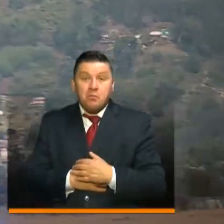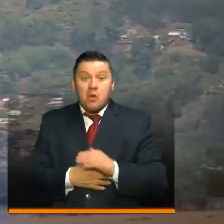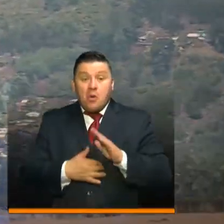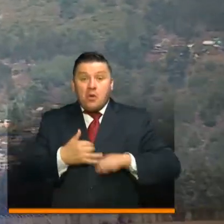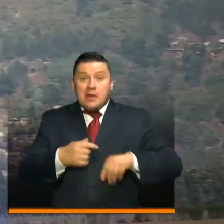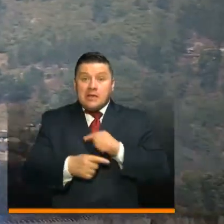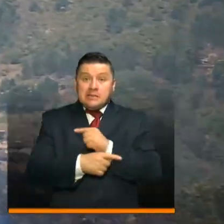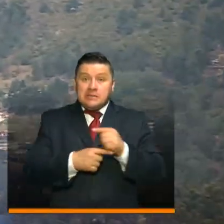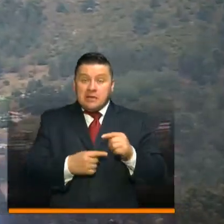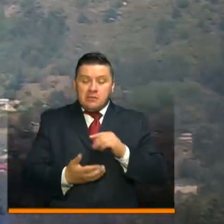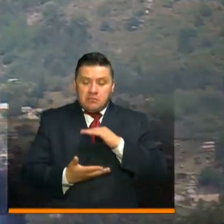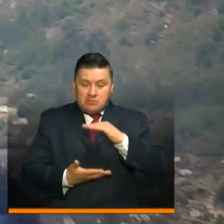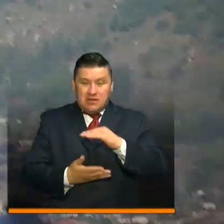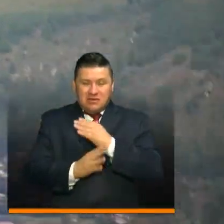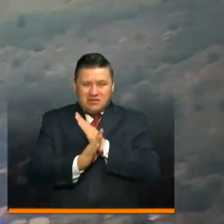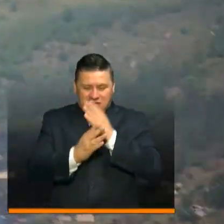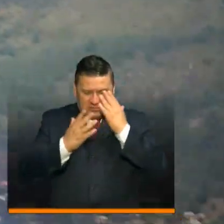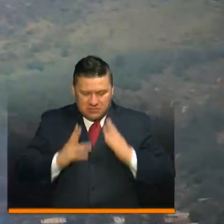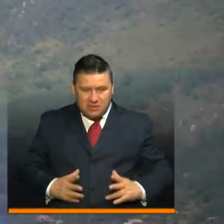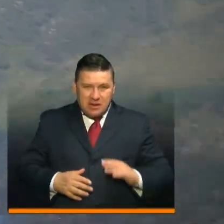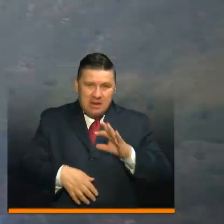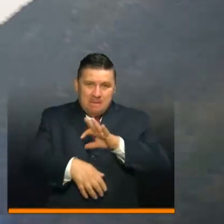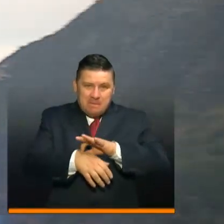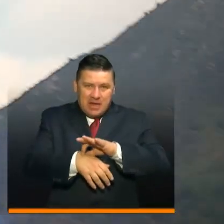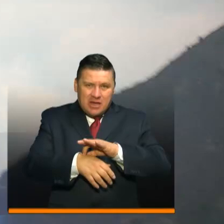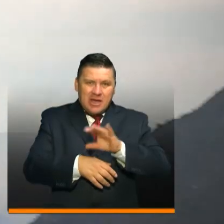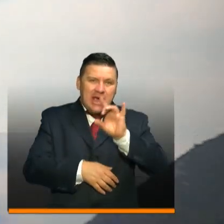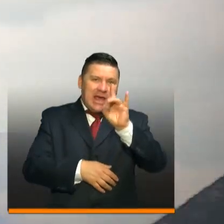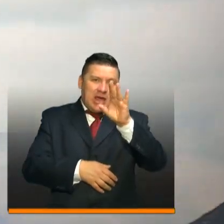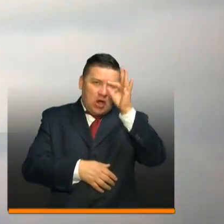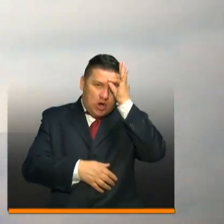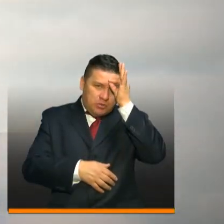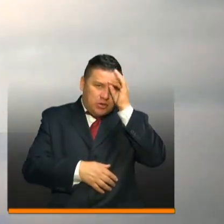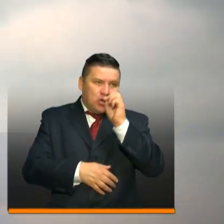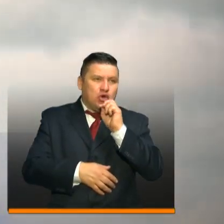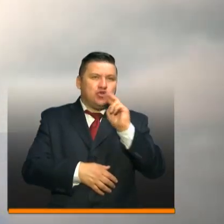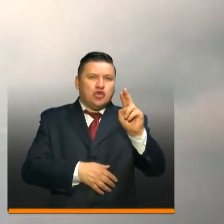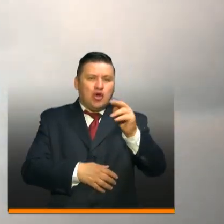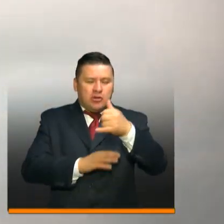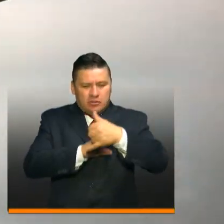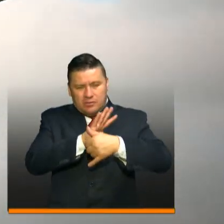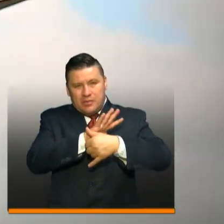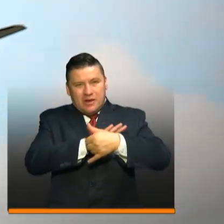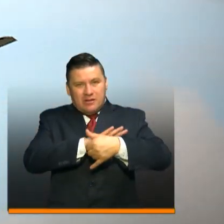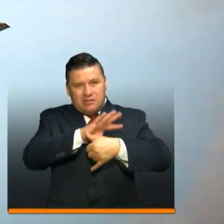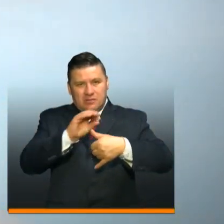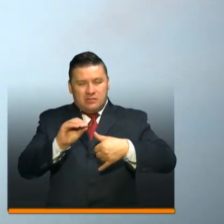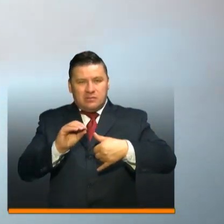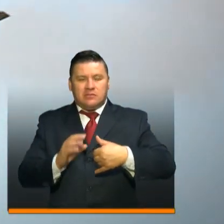semana entregaron kits de seguridad para el personal médico en 15 hospitales del sur del Pacífico colombiano.